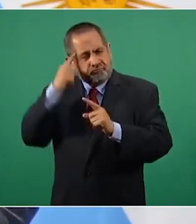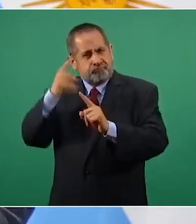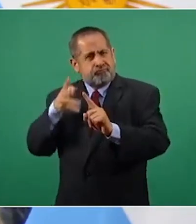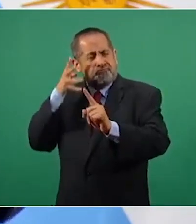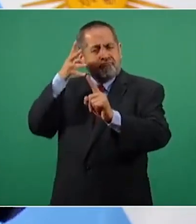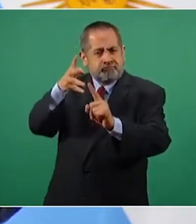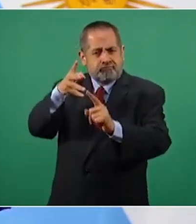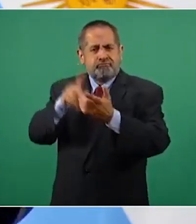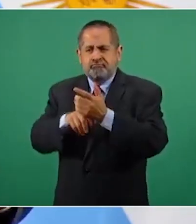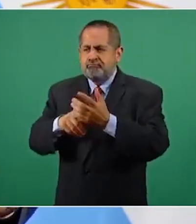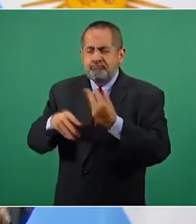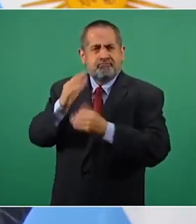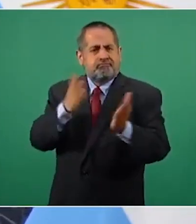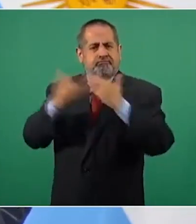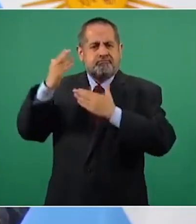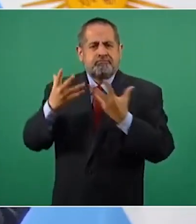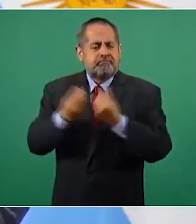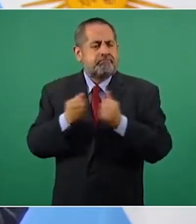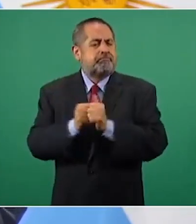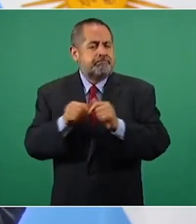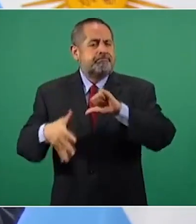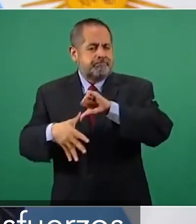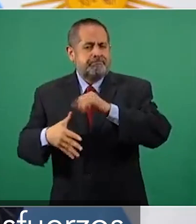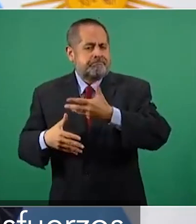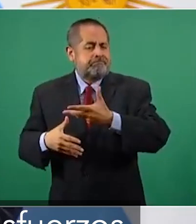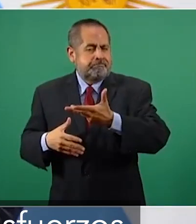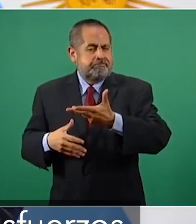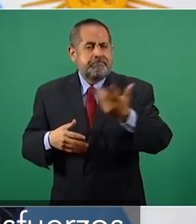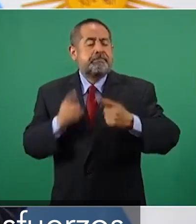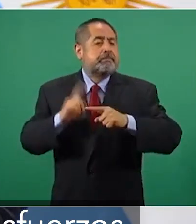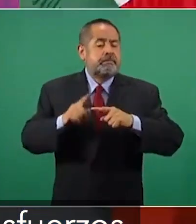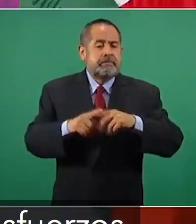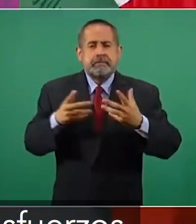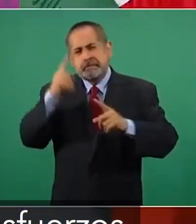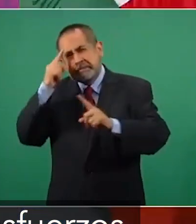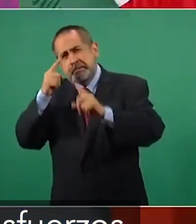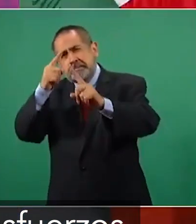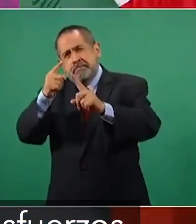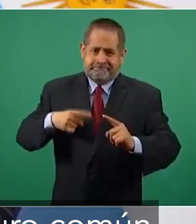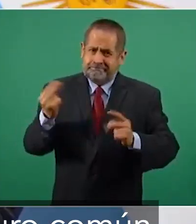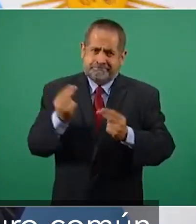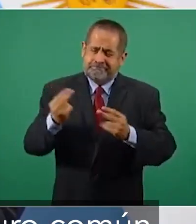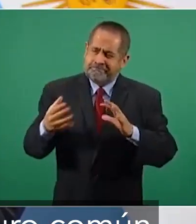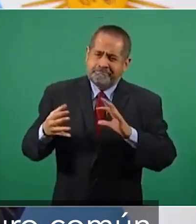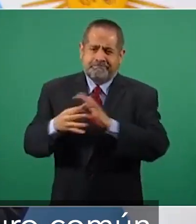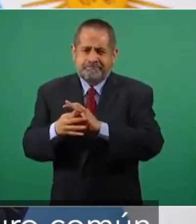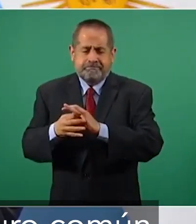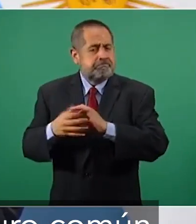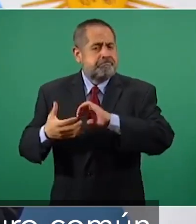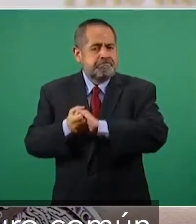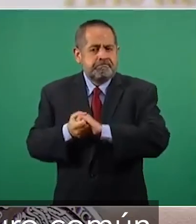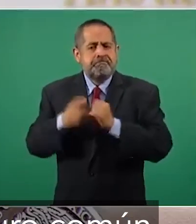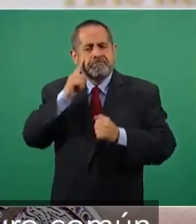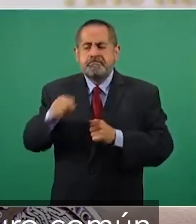Y Latinoamérica tiene un futuro. Y ese futuro pasa por la unidad de los esfuerzos. Que Argentina y México